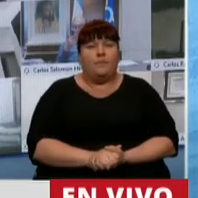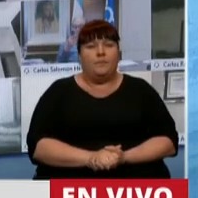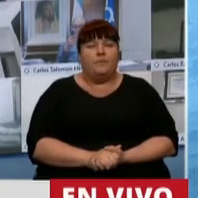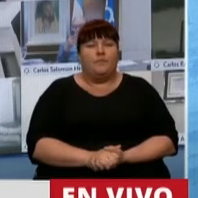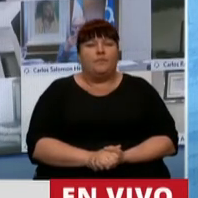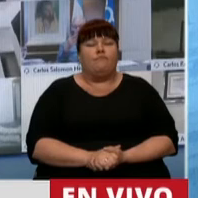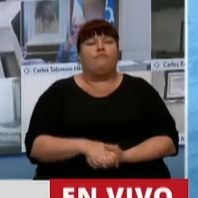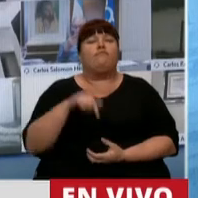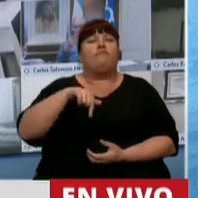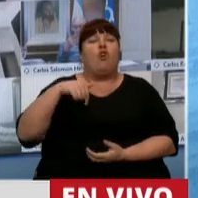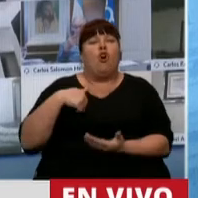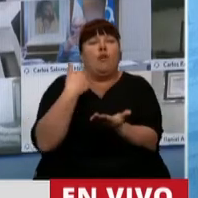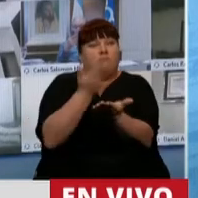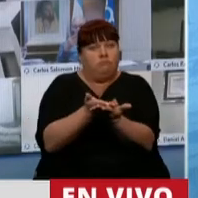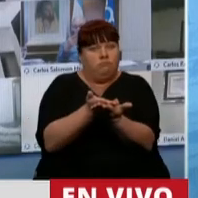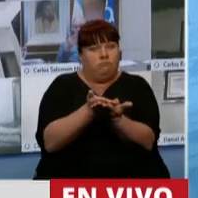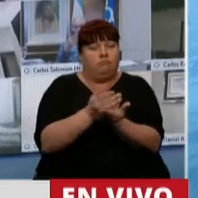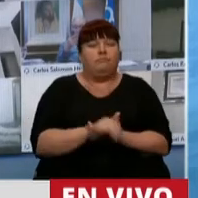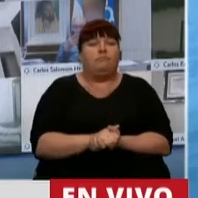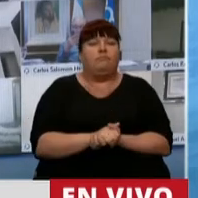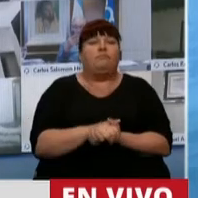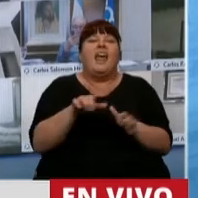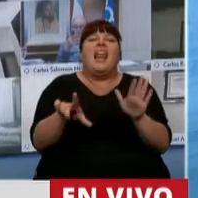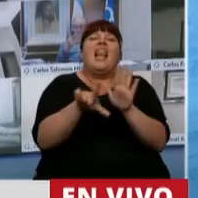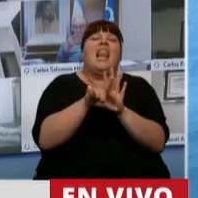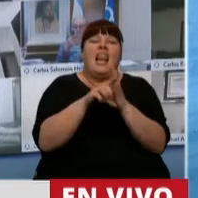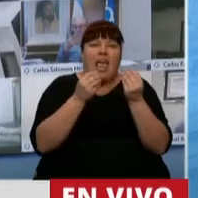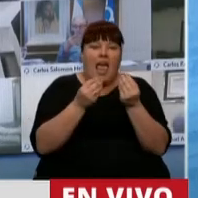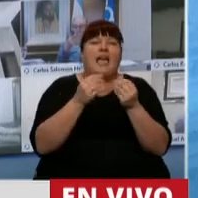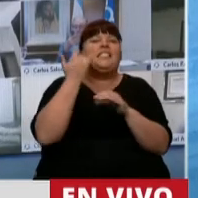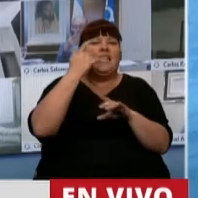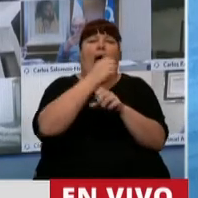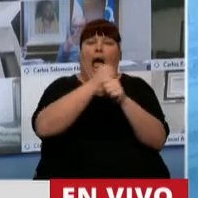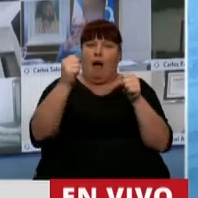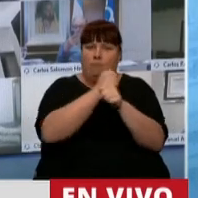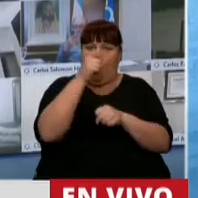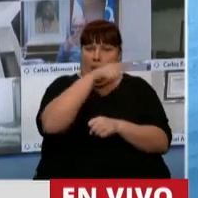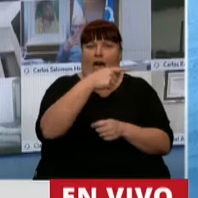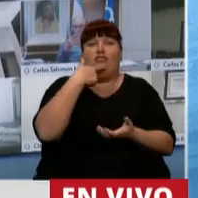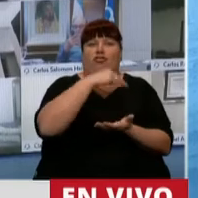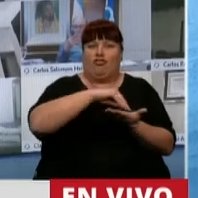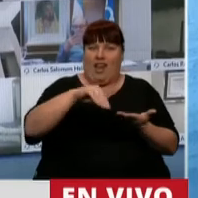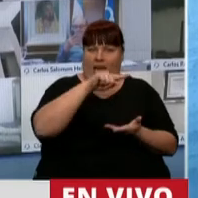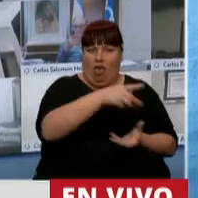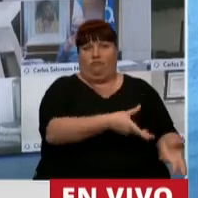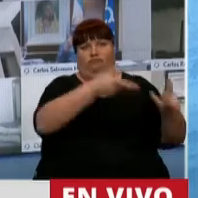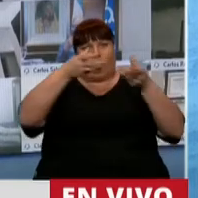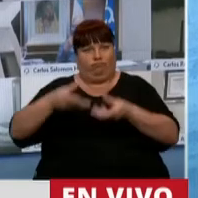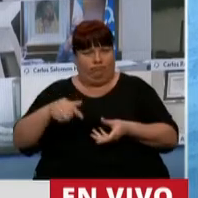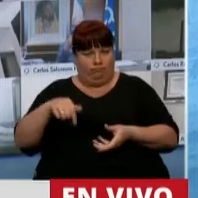Lo que hoy estamos presentando es una ley que viene con media sanción de la Cámara de Senadores